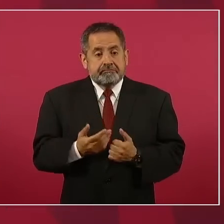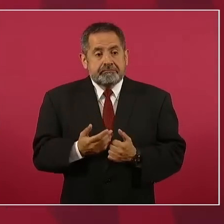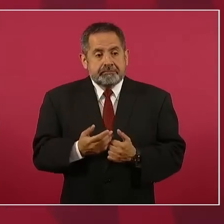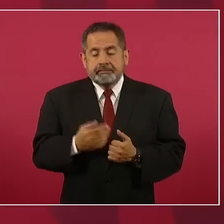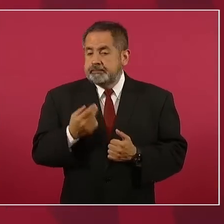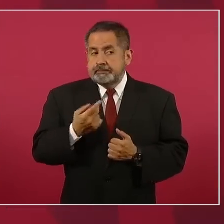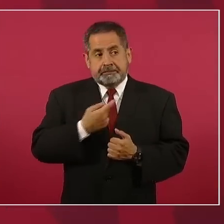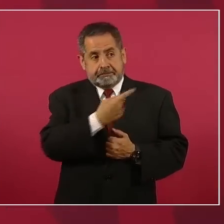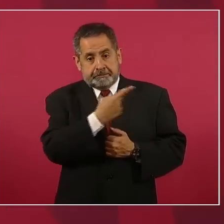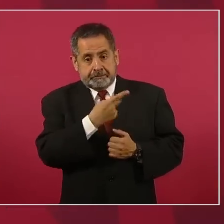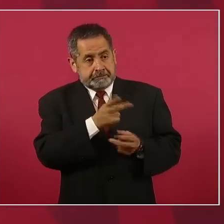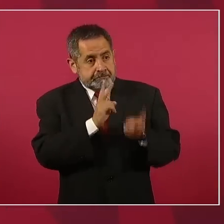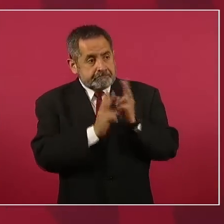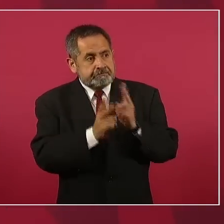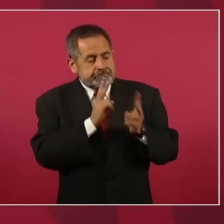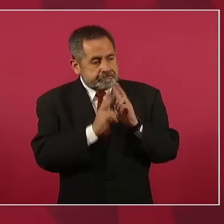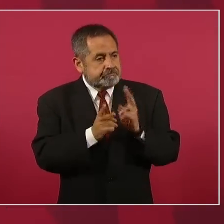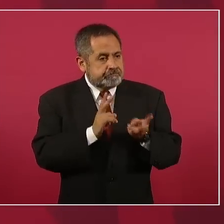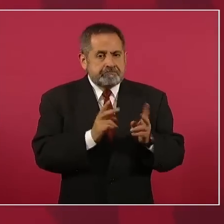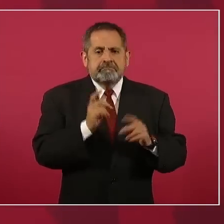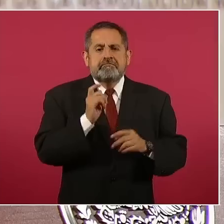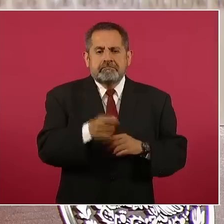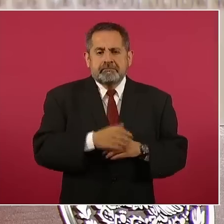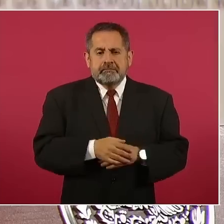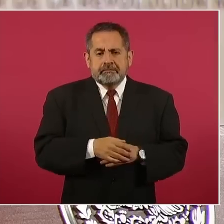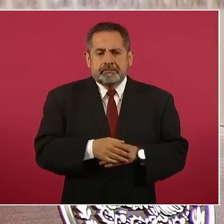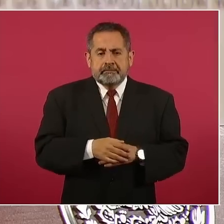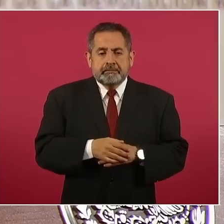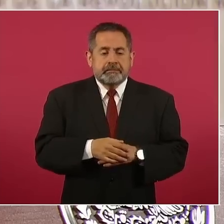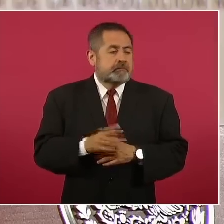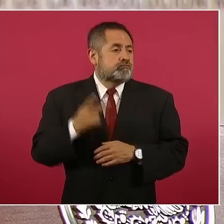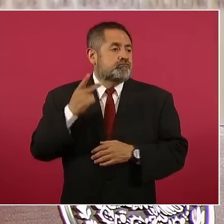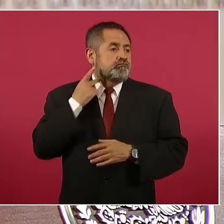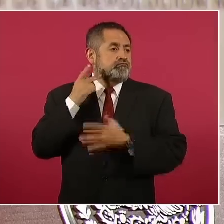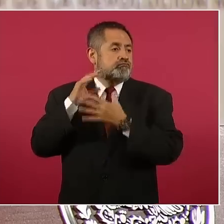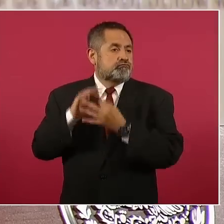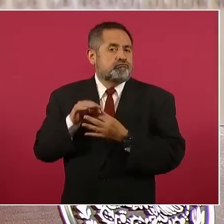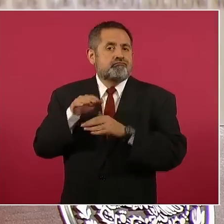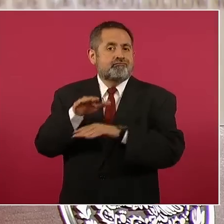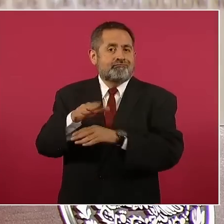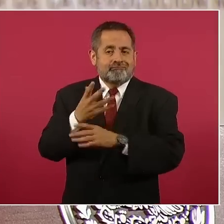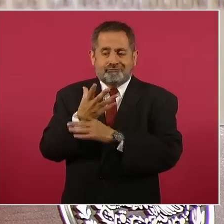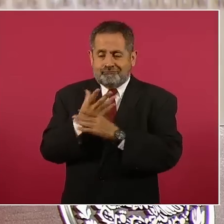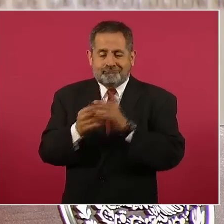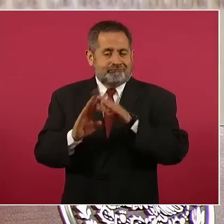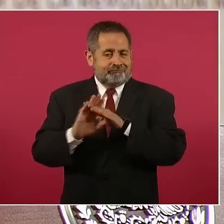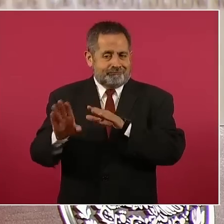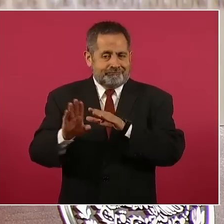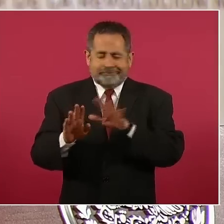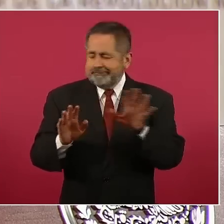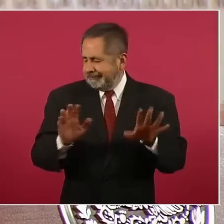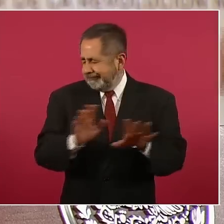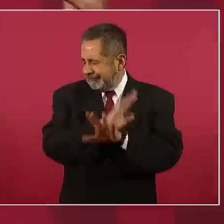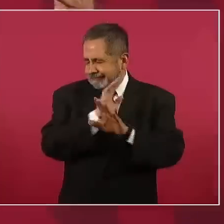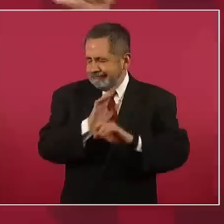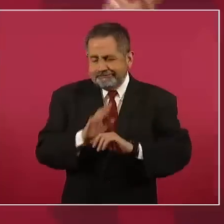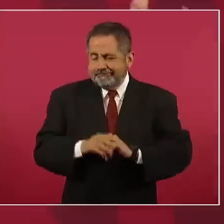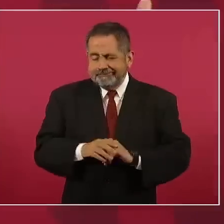Hablamos de cambiar la política migratoria. Que en vez de